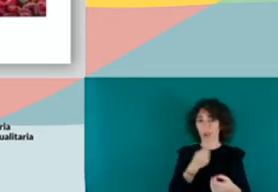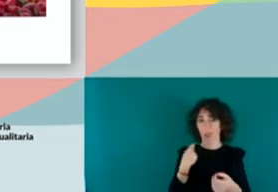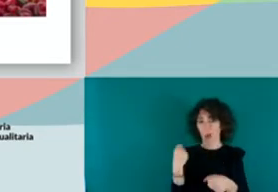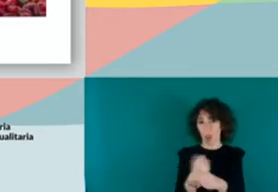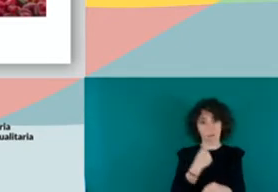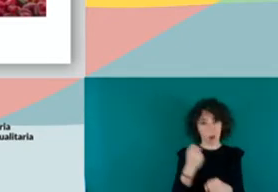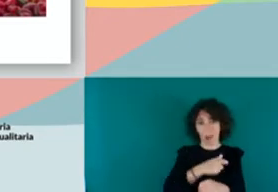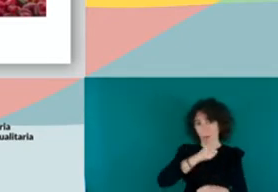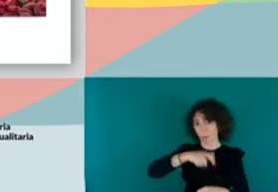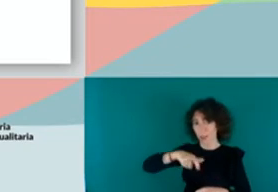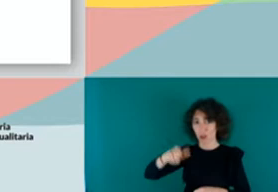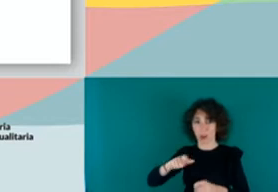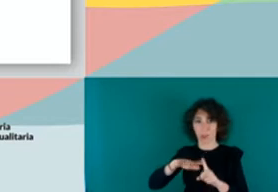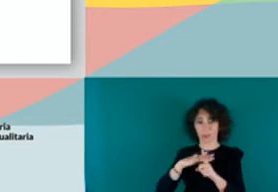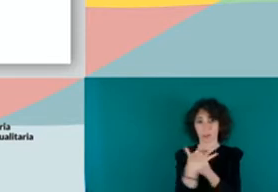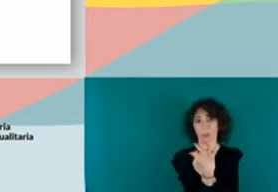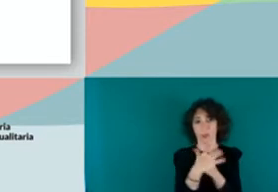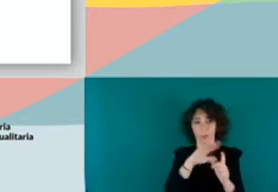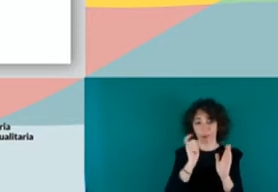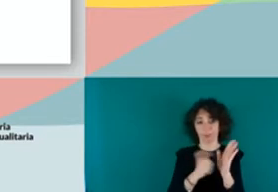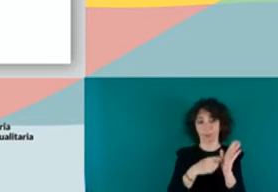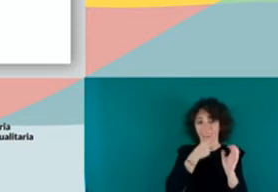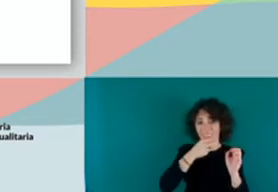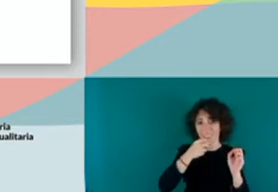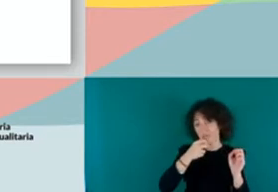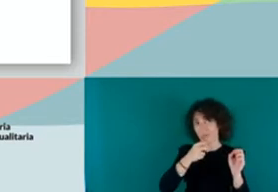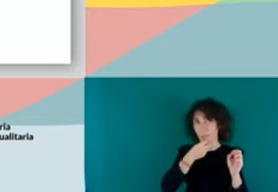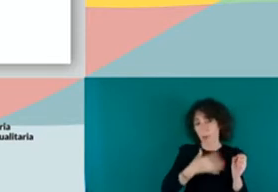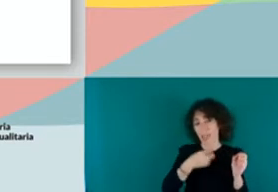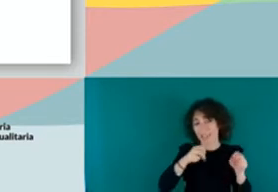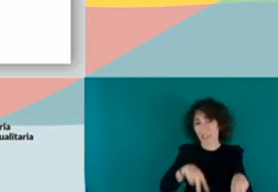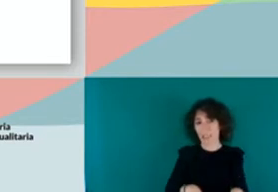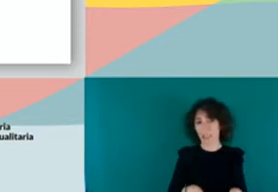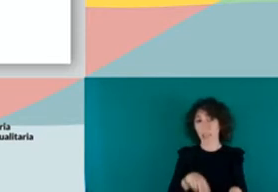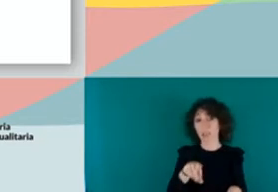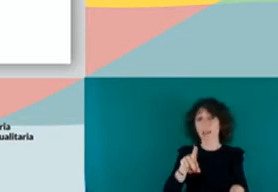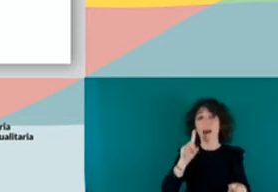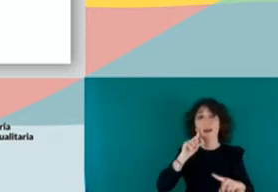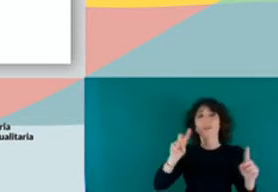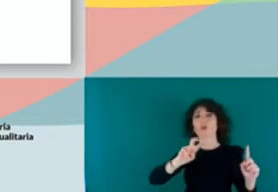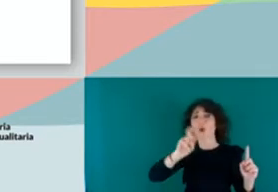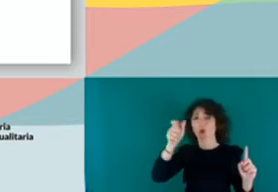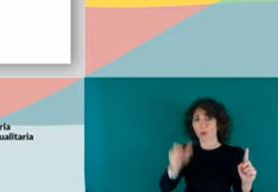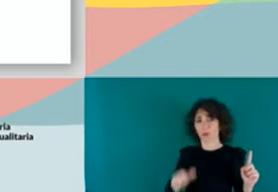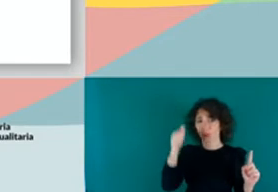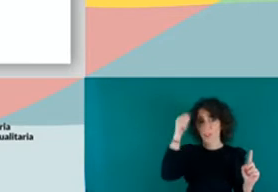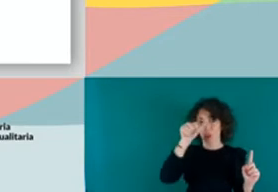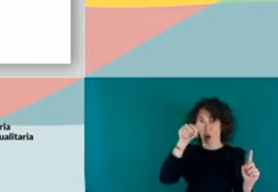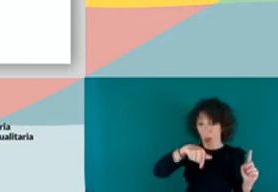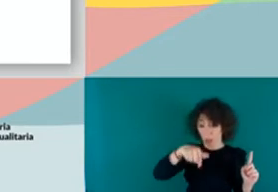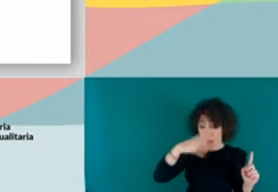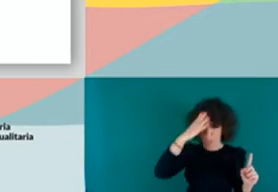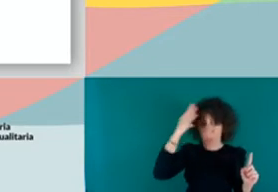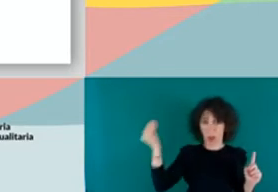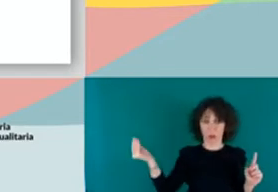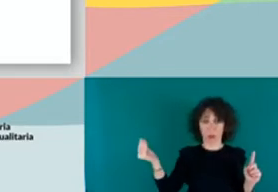en situación irregular. Y bueno, esto es otro caso de un chico aquí en Lanzarote donde